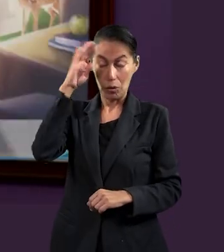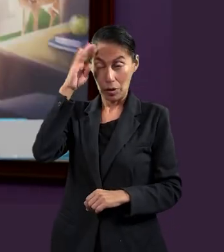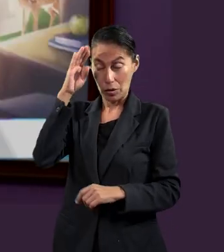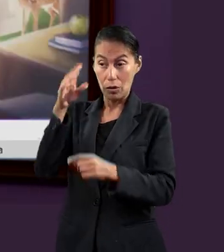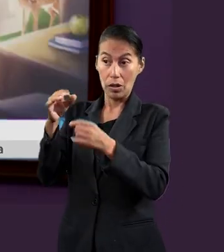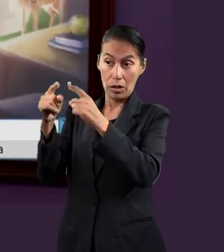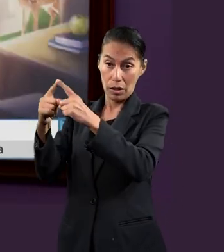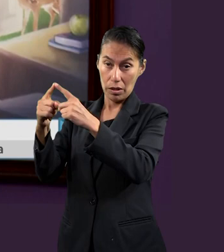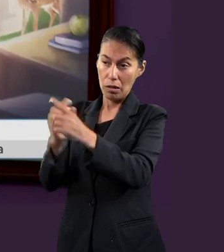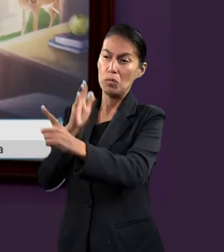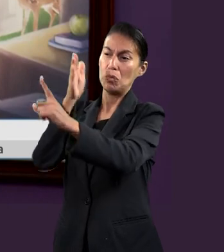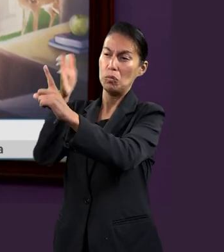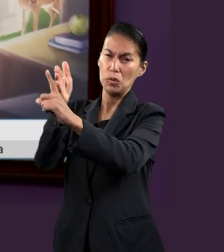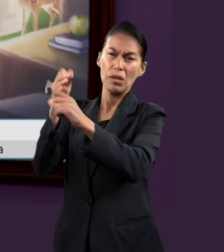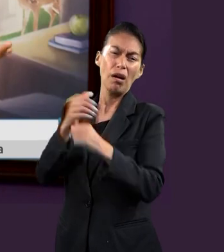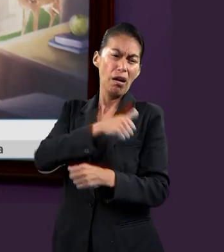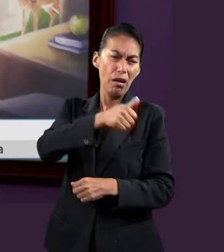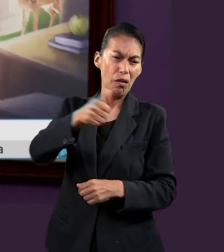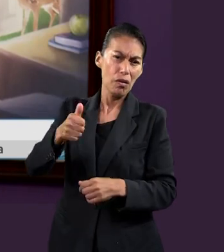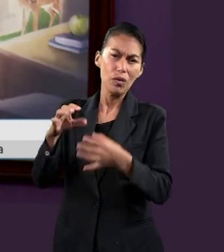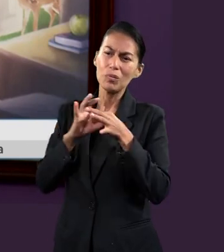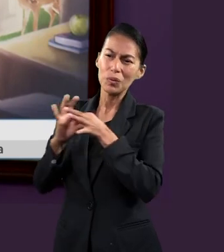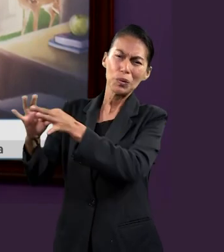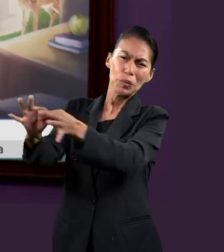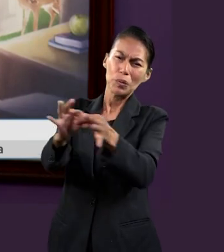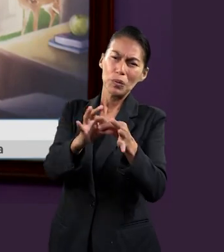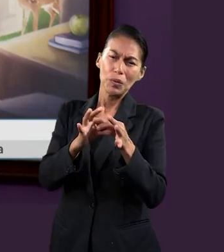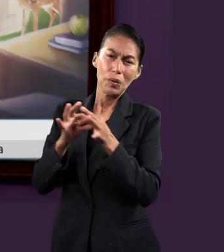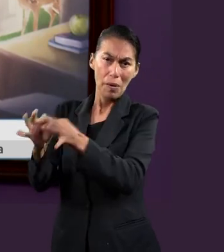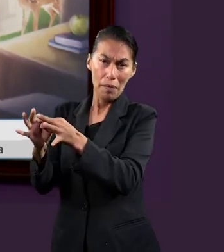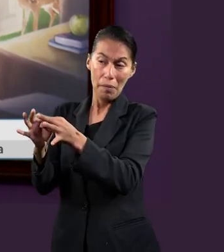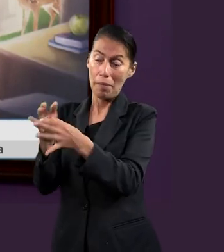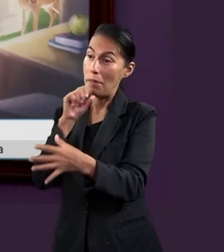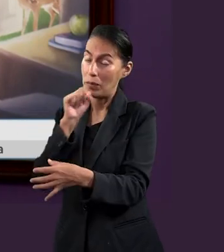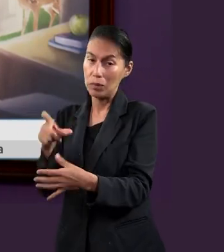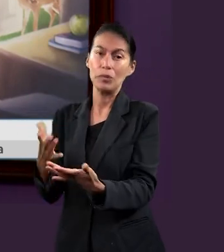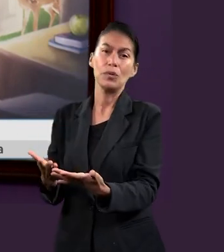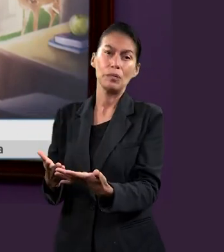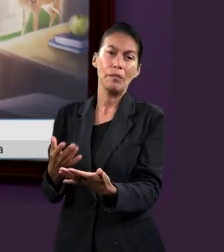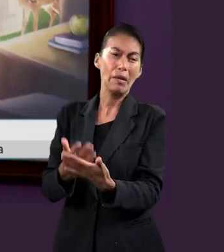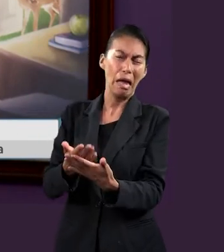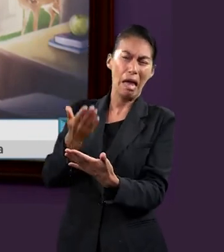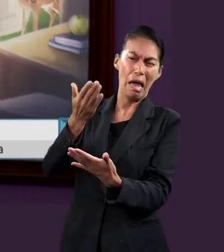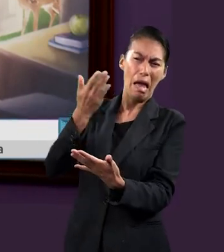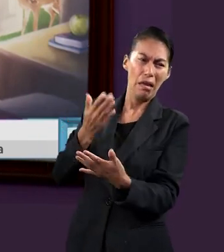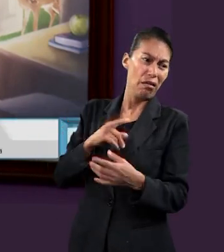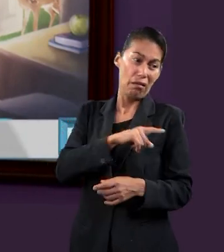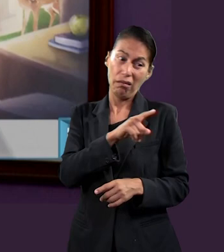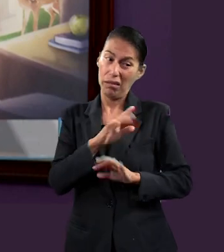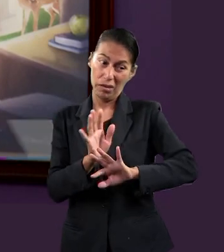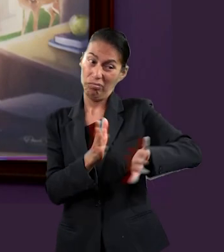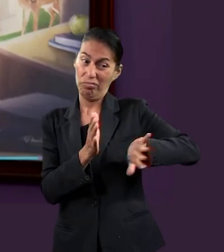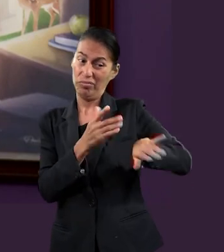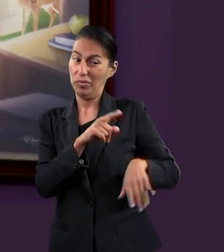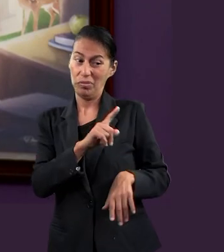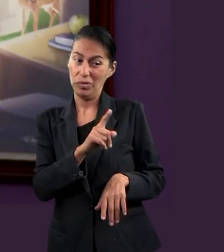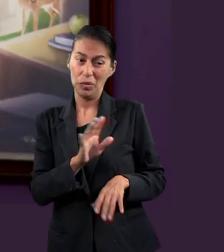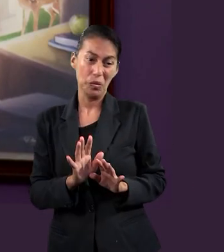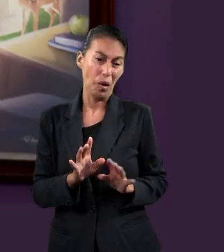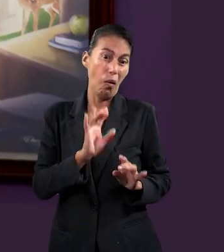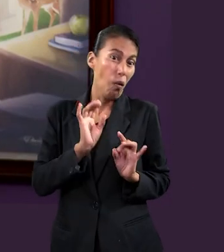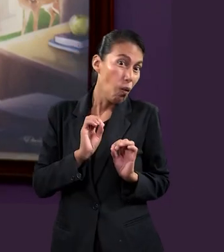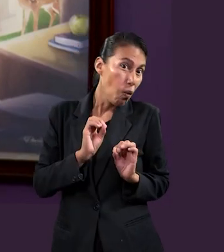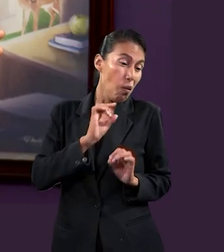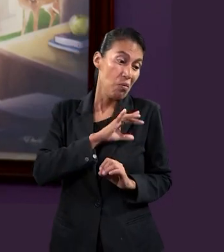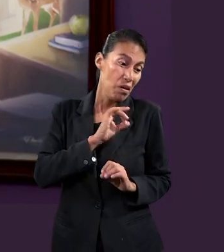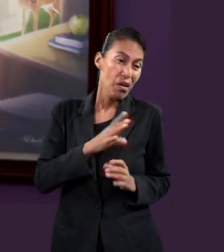propósito que tiene la Iglesia hoy en día, como dijiste, es unificar un solo cuerpo. Romper como eso que venía desde hace siglos, que por